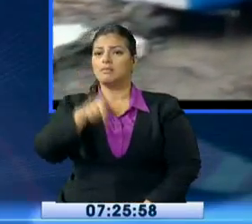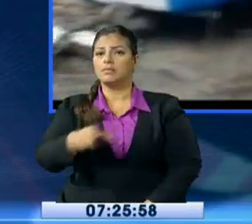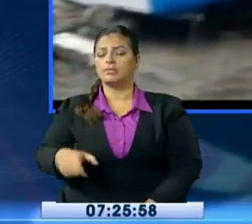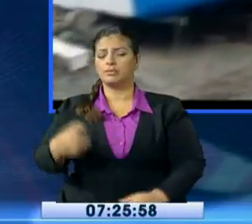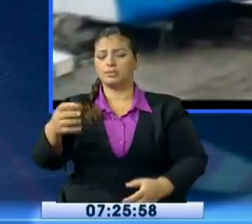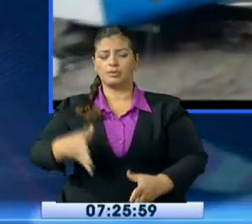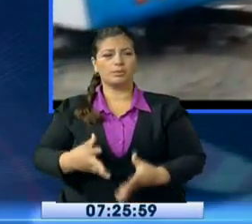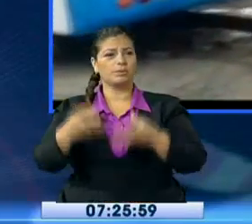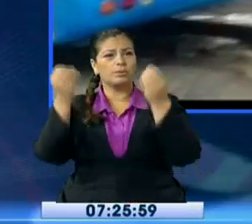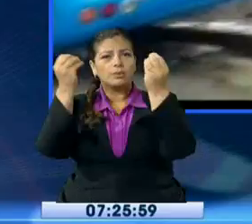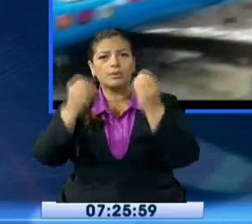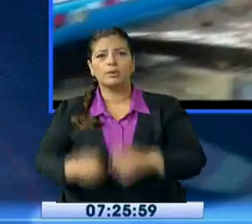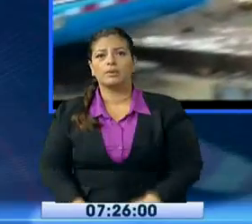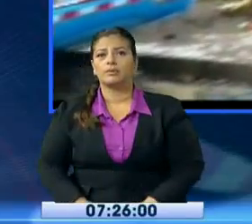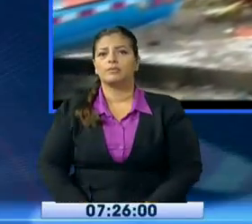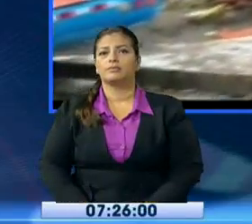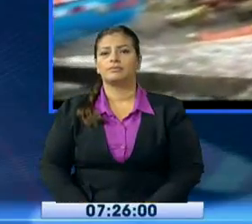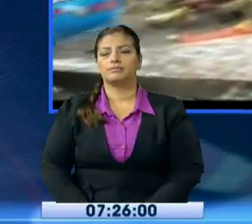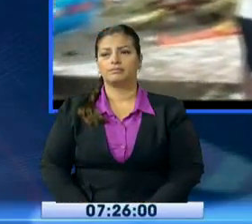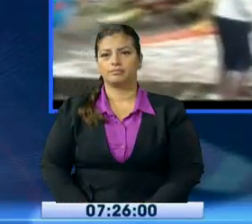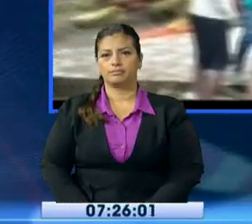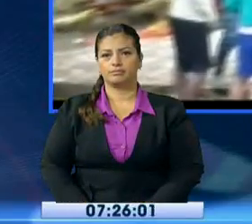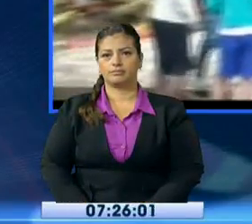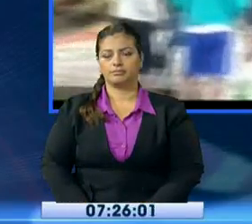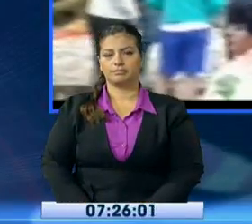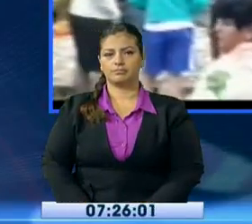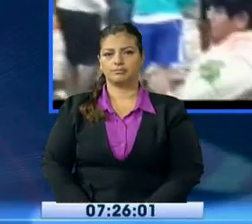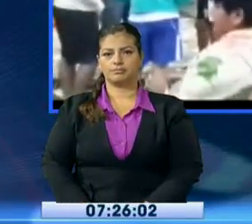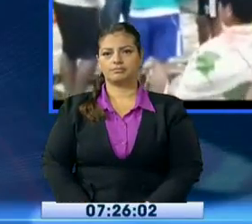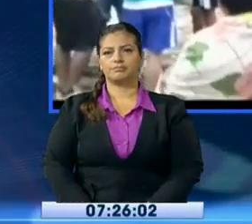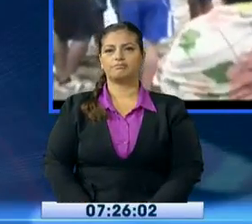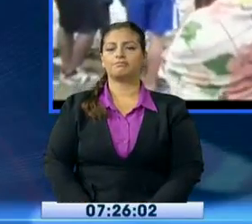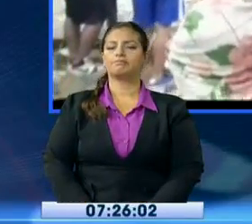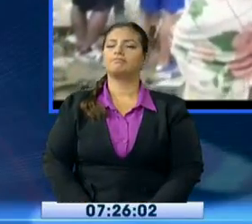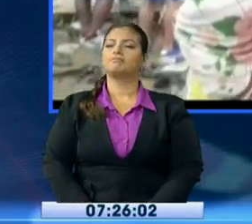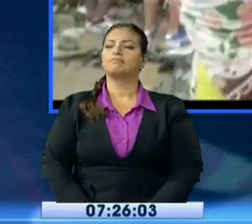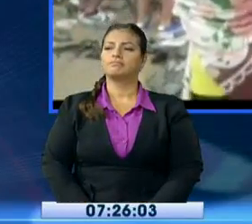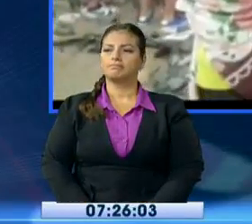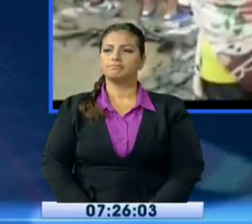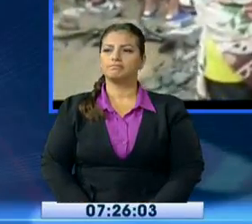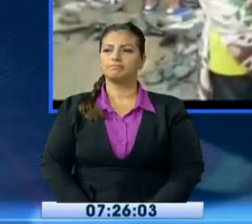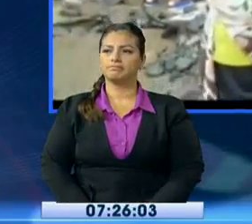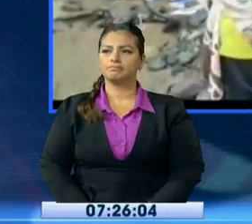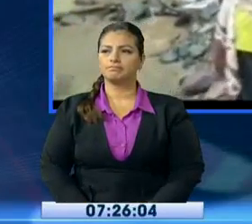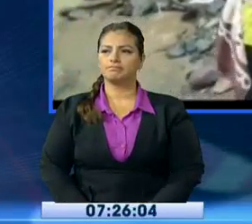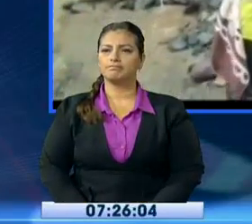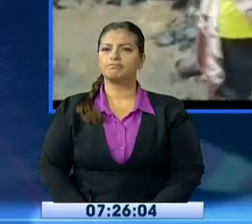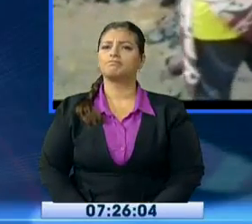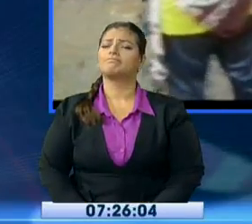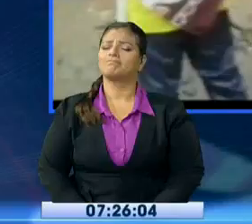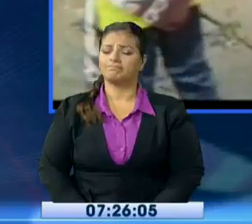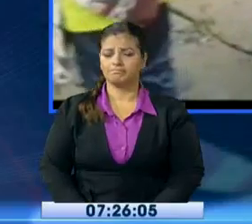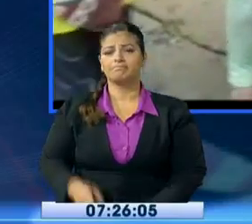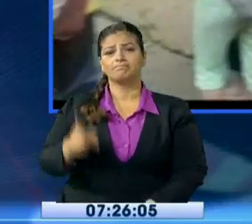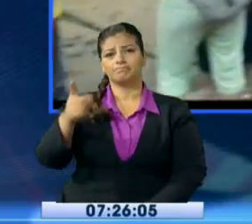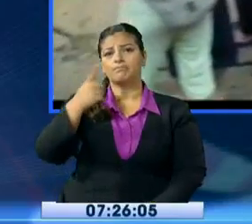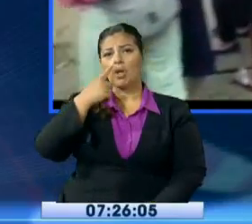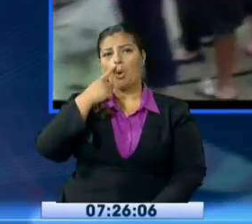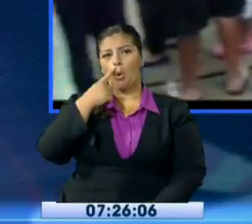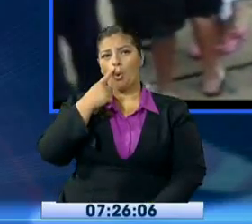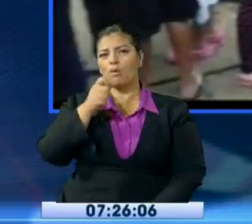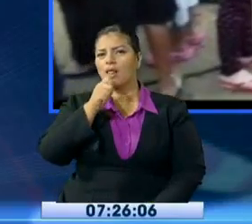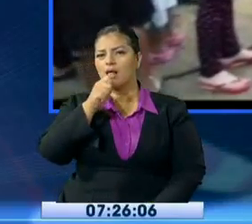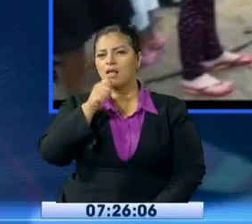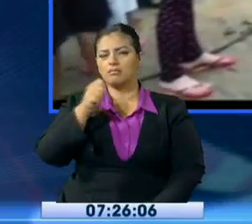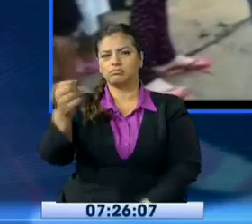15 se han perdido en su totalidad. La Santo Domingo cerrada, cerrada. Y algo importante que él dijo, si bien es cierto un número importante de personas ya está